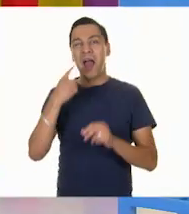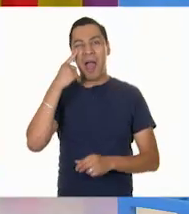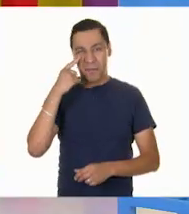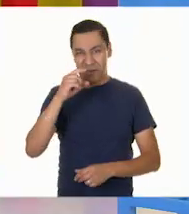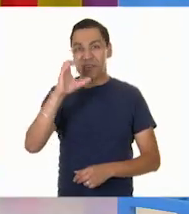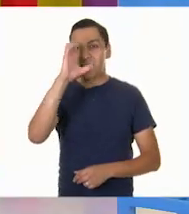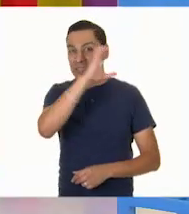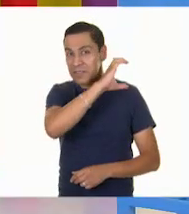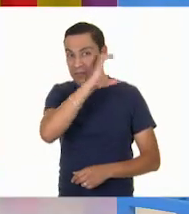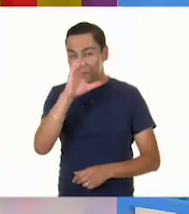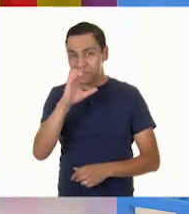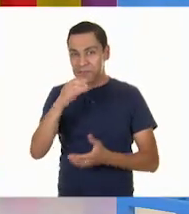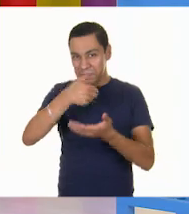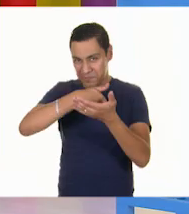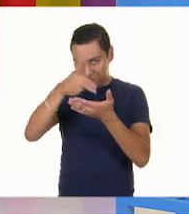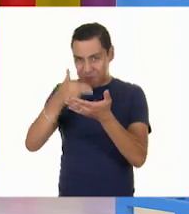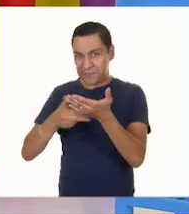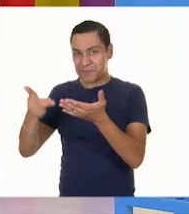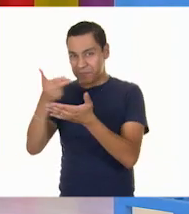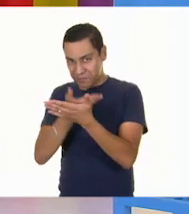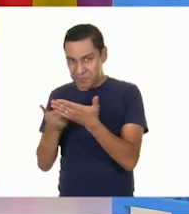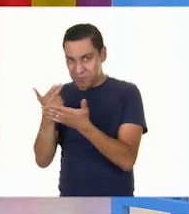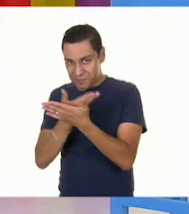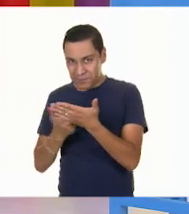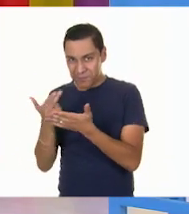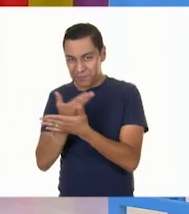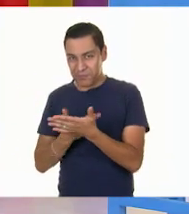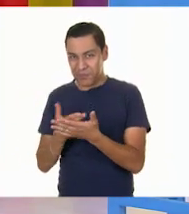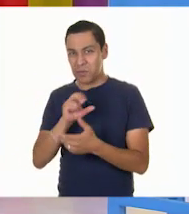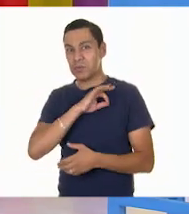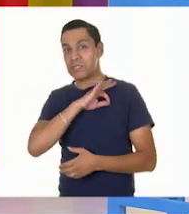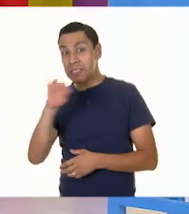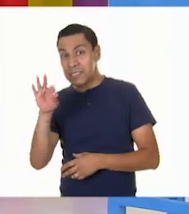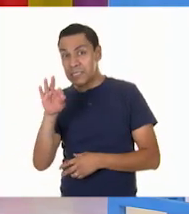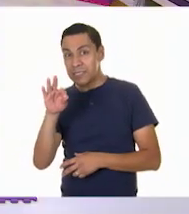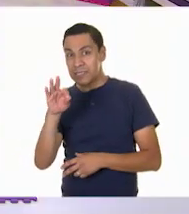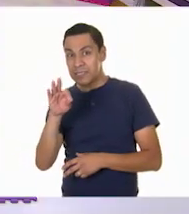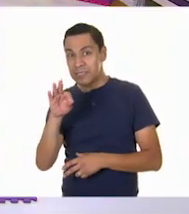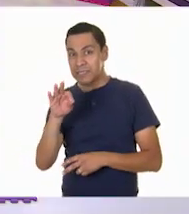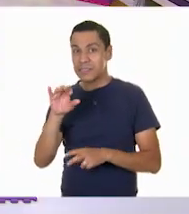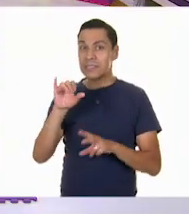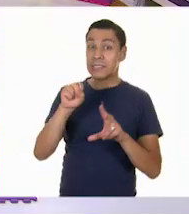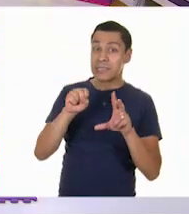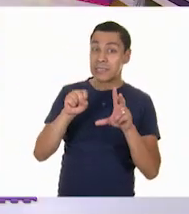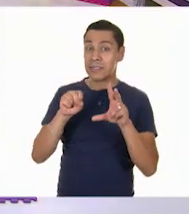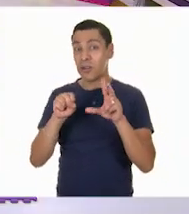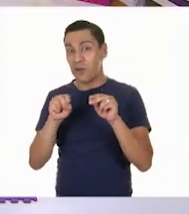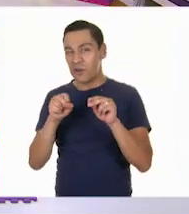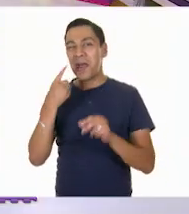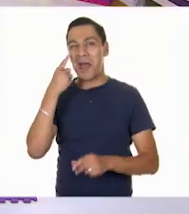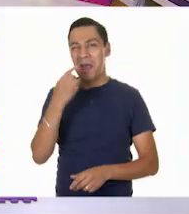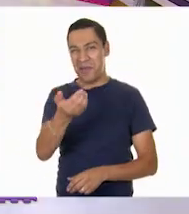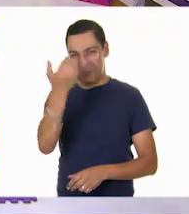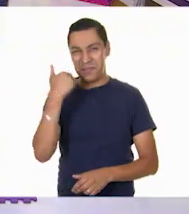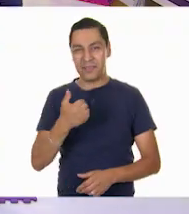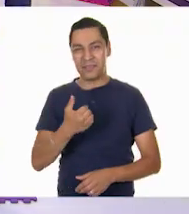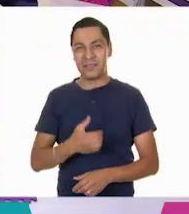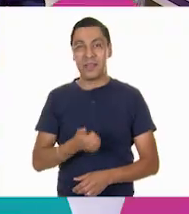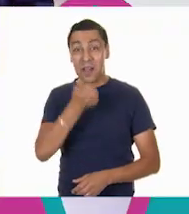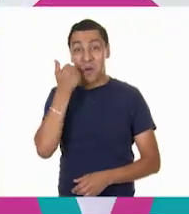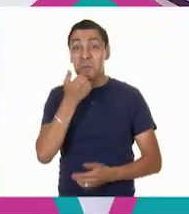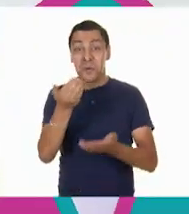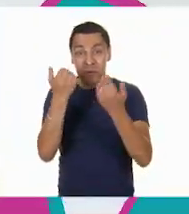otro de nuestros alumnos, donde él nos va a explicar si se puede o no? A ver, vamos. Vamos a verlo, Pepi, Ajá. Acompáñame. A ver.